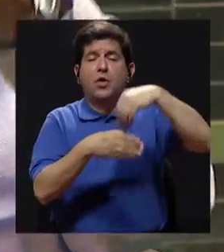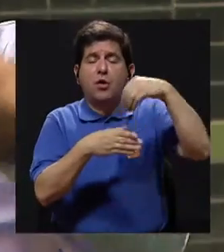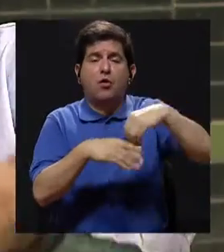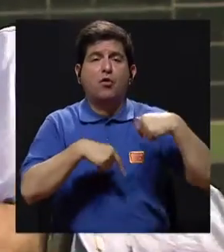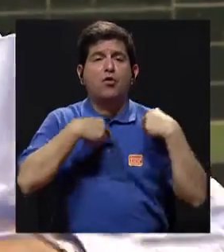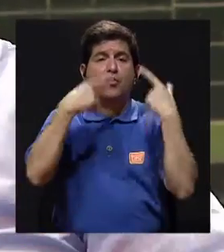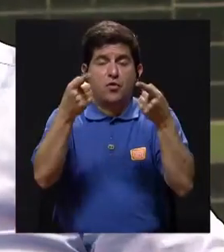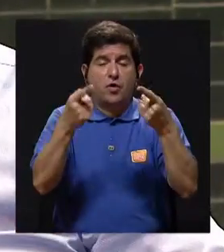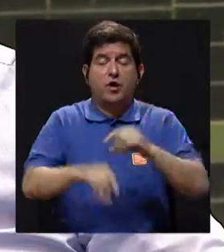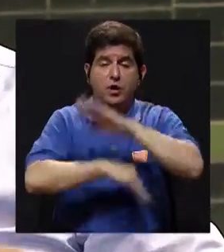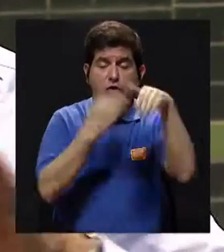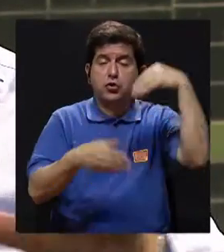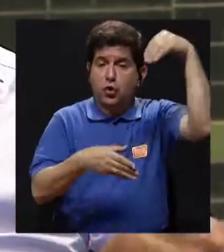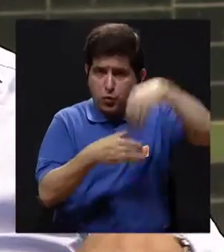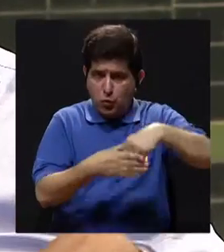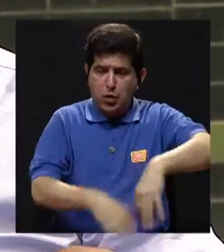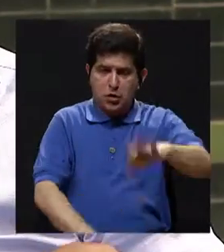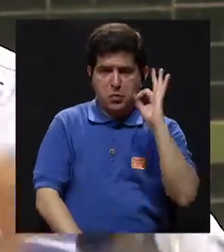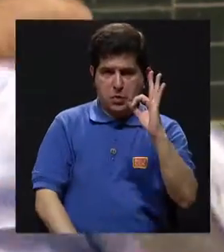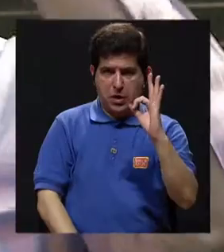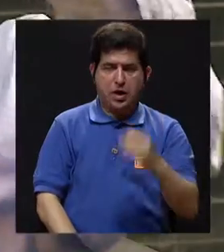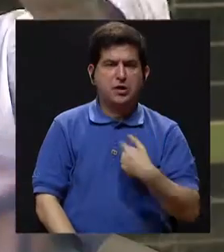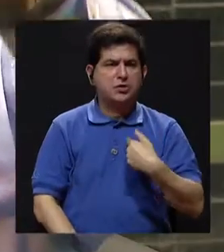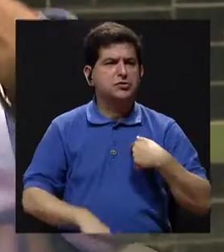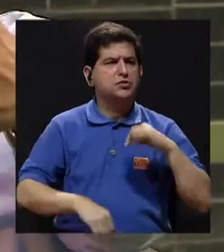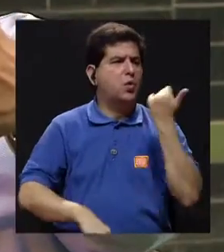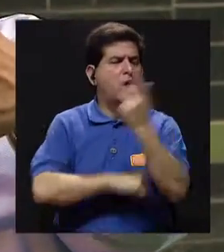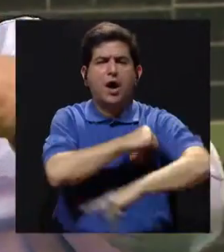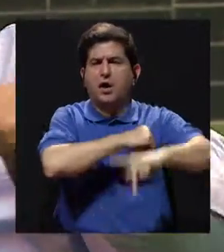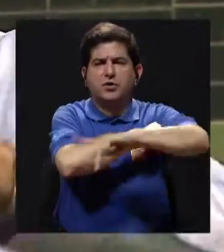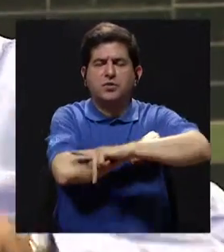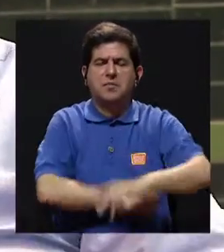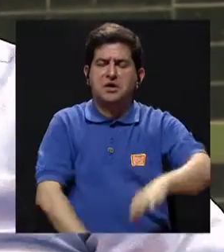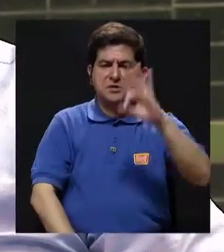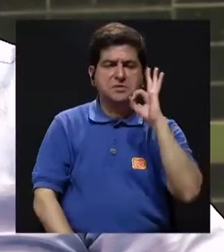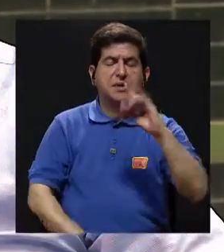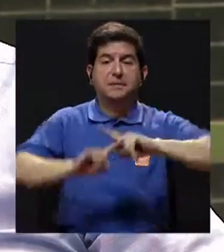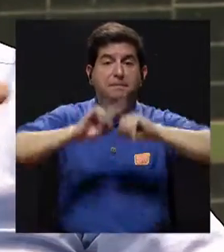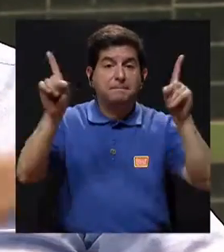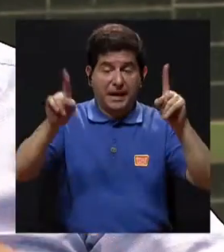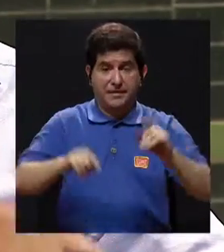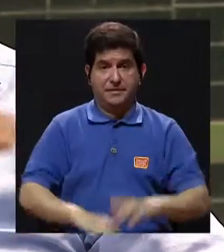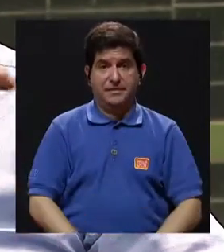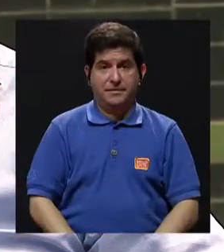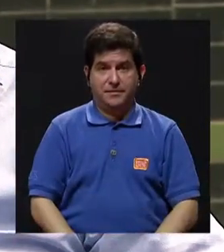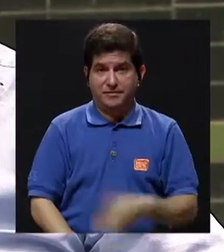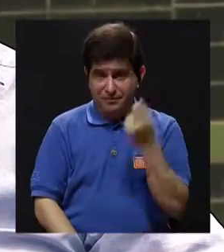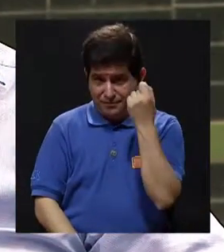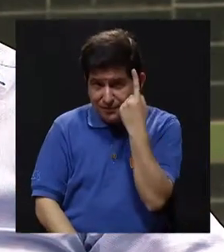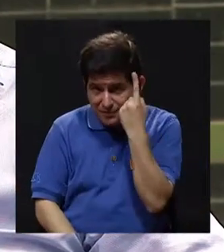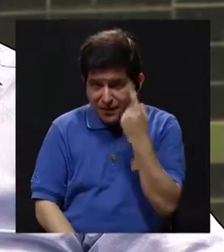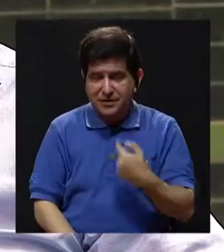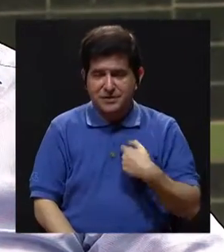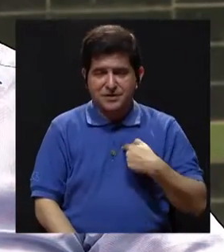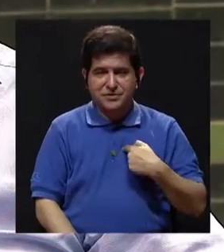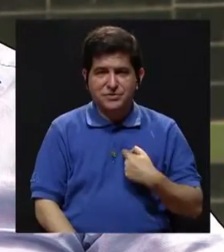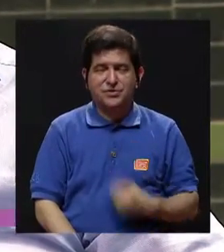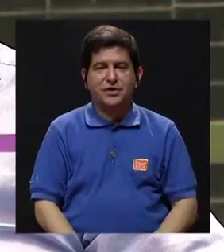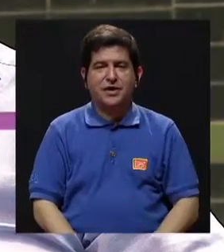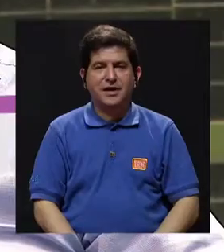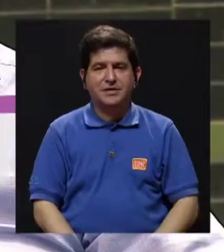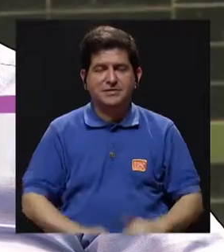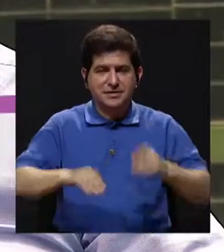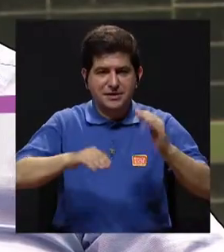ahorro y puedo ir a todo incluido, la voy a pasar de maravilla. Si después puedo ir a otro país, lo voy a hacer, pero voy, me explico, como en escalerita.